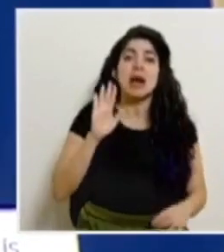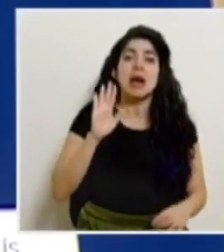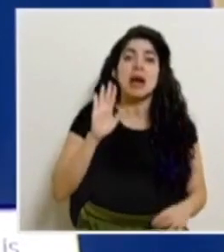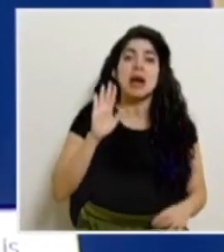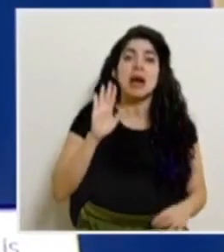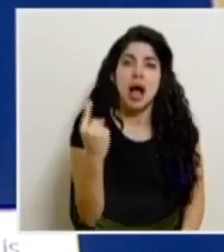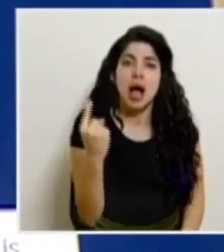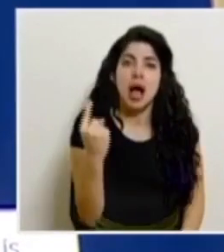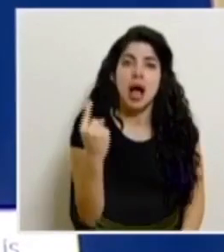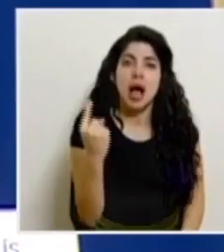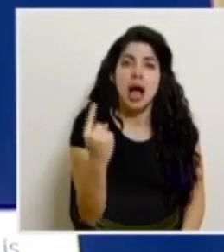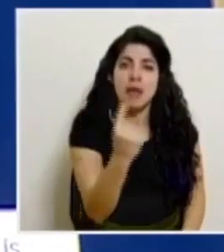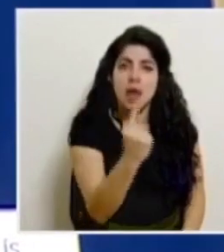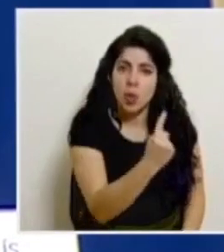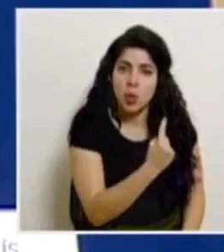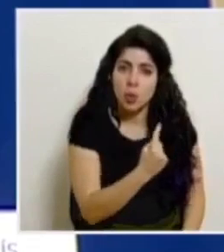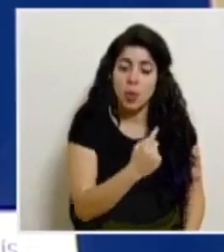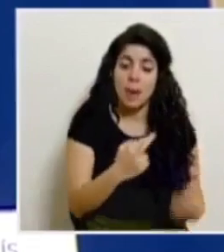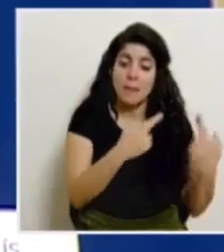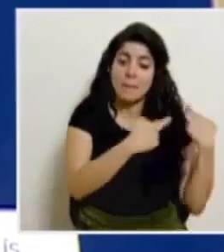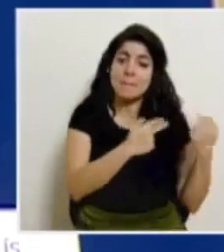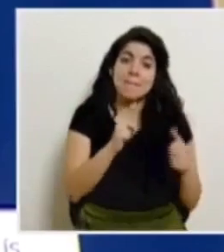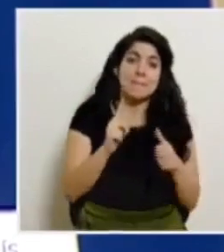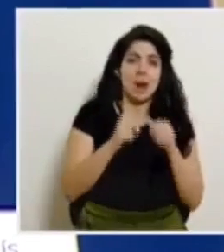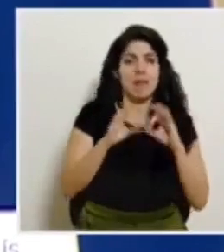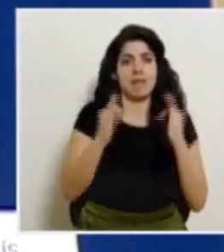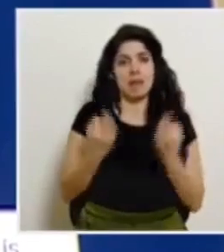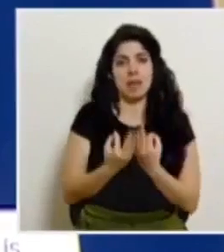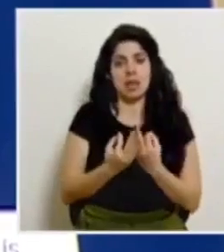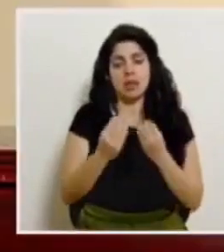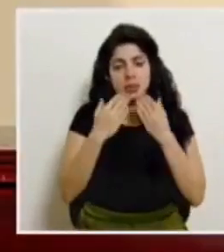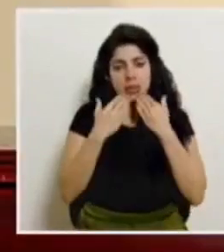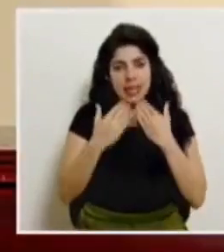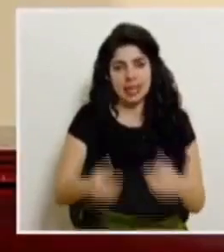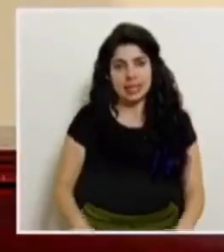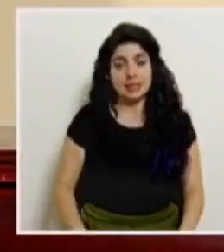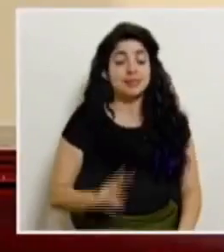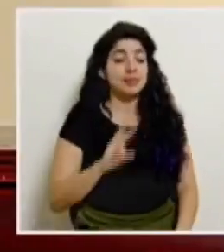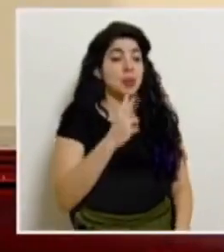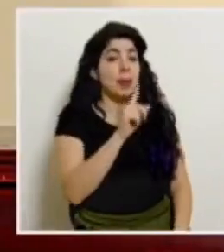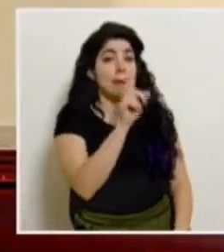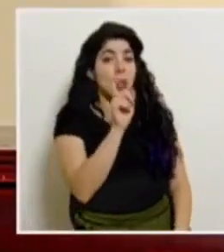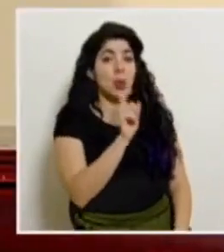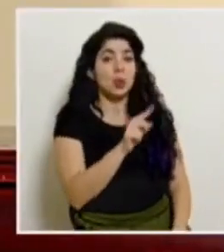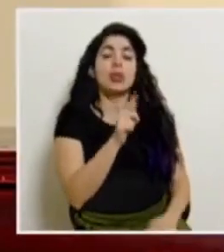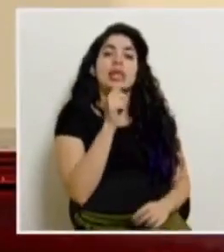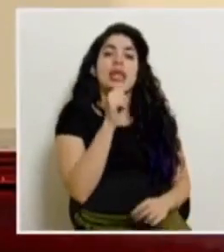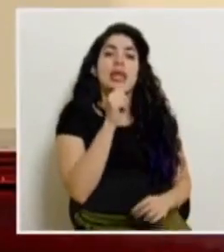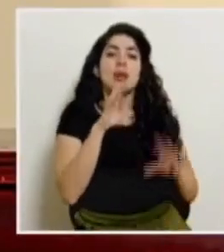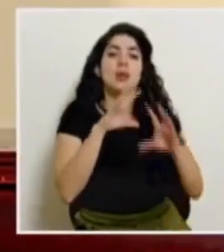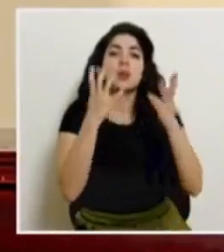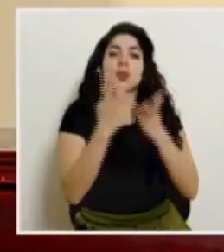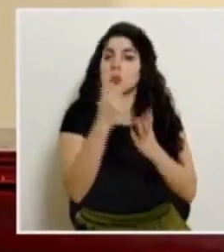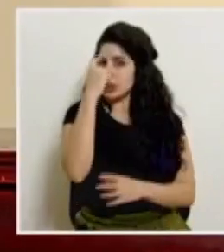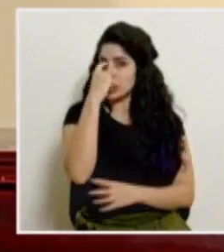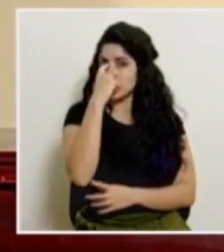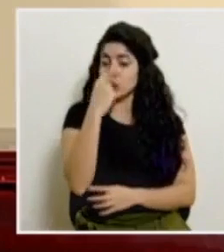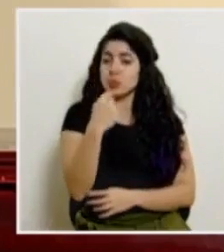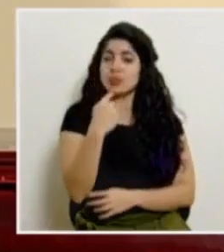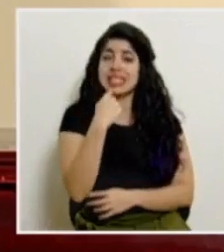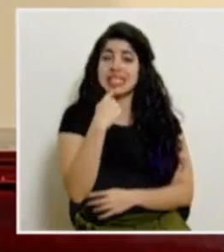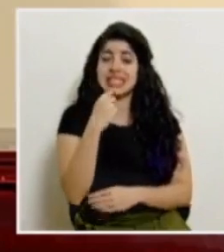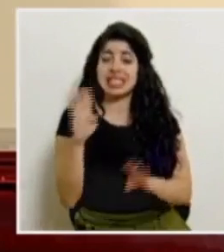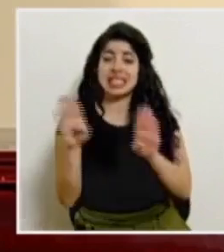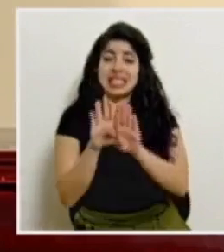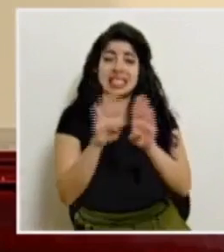comienza desde nuestra familia muchas gracias la siguiente consulta la realiza mundo escasú tras el